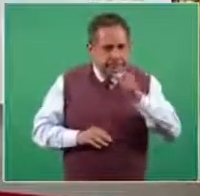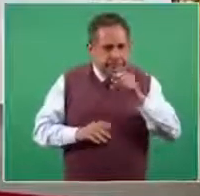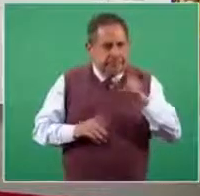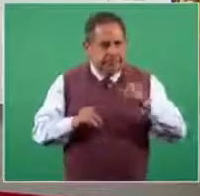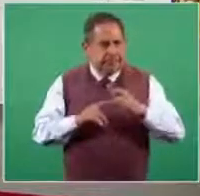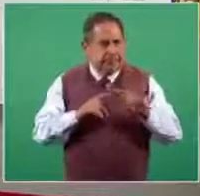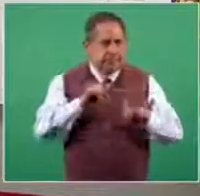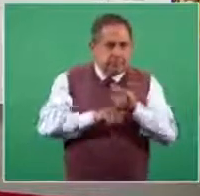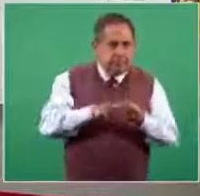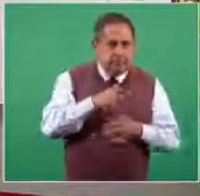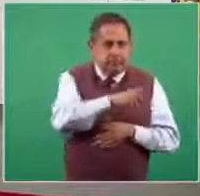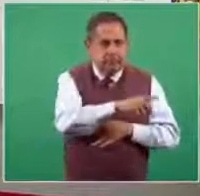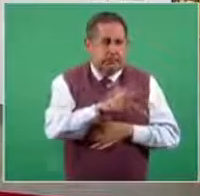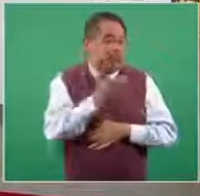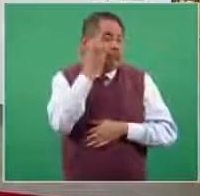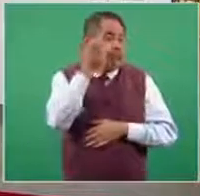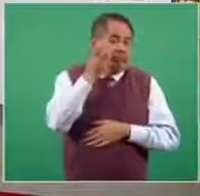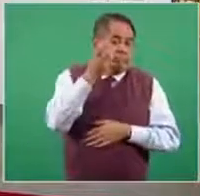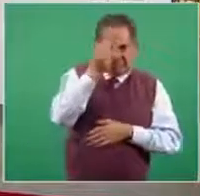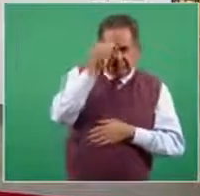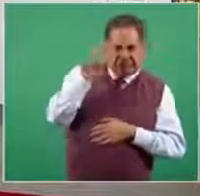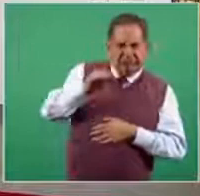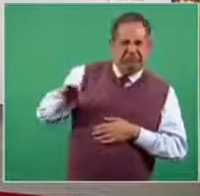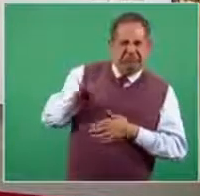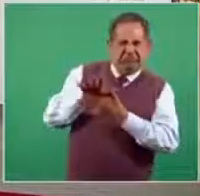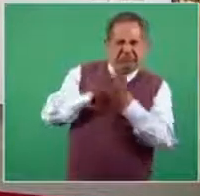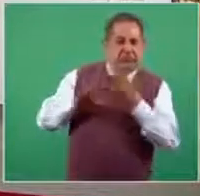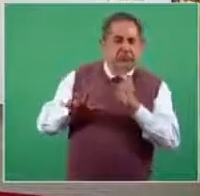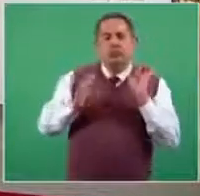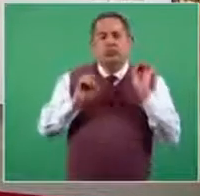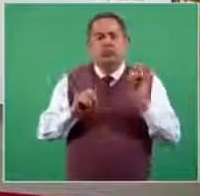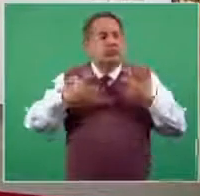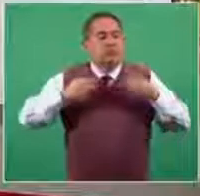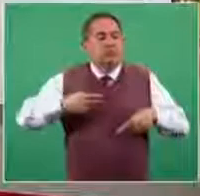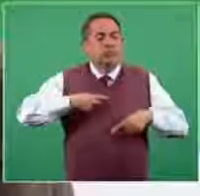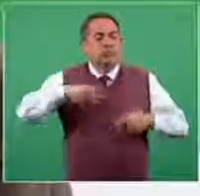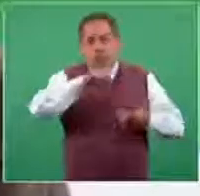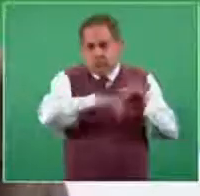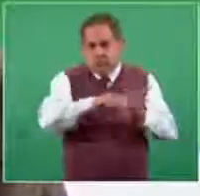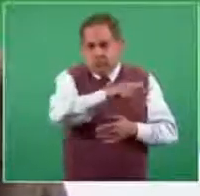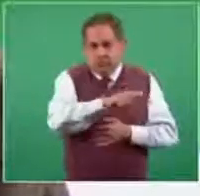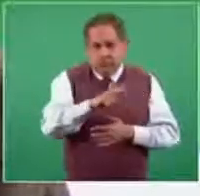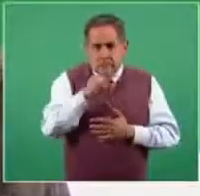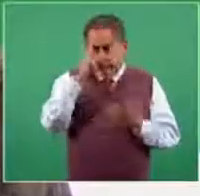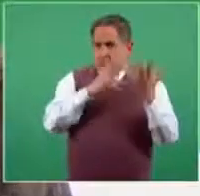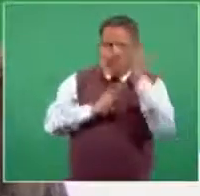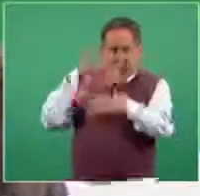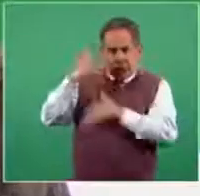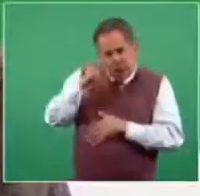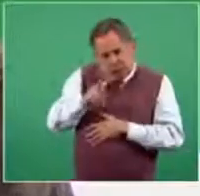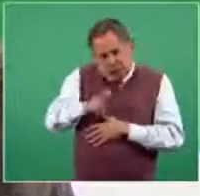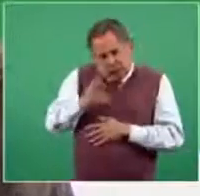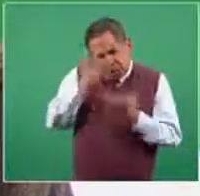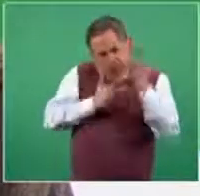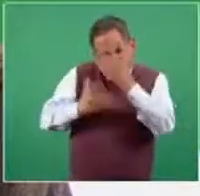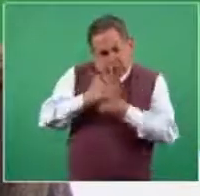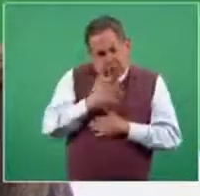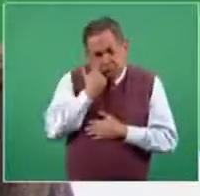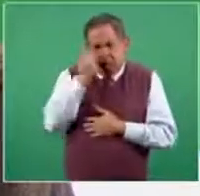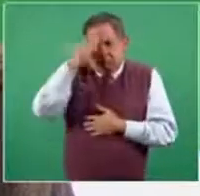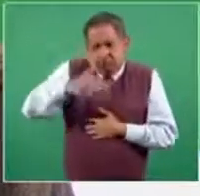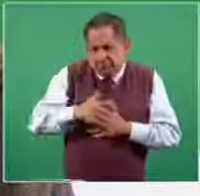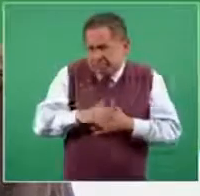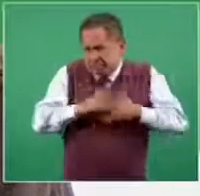identificar si esto es con la intención de confundir o es personas que están francamente confundidas y que lo que les falta es